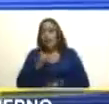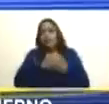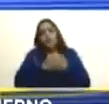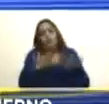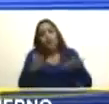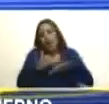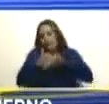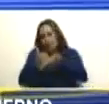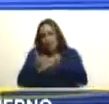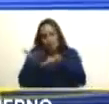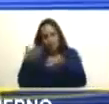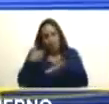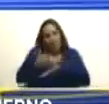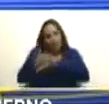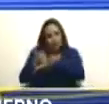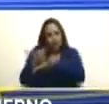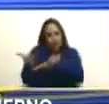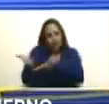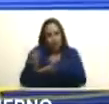ayudarte